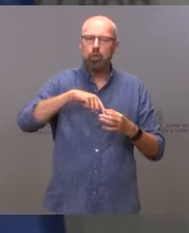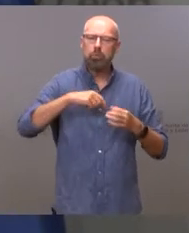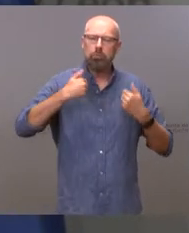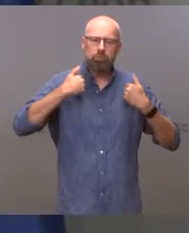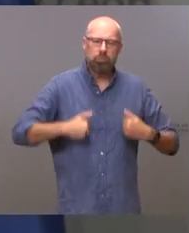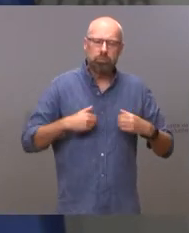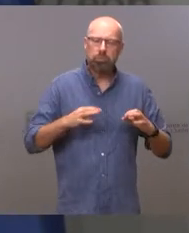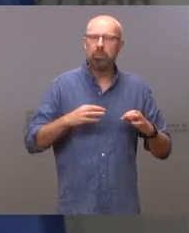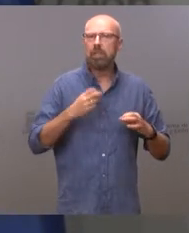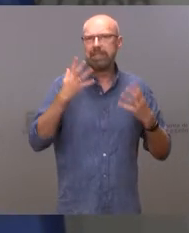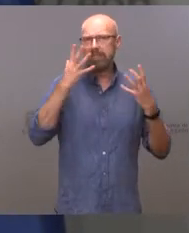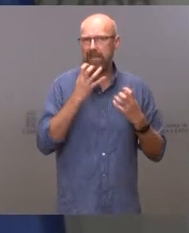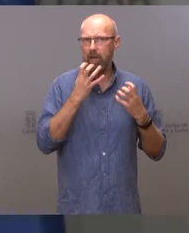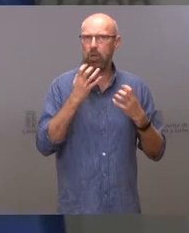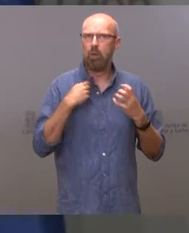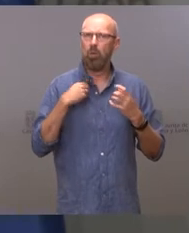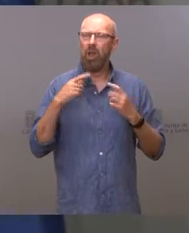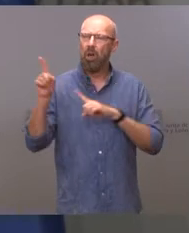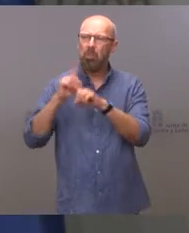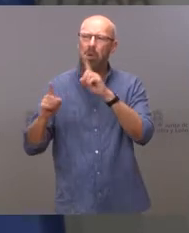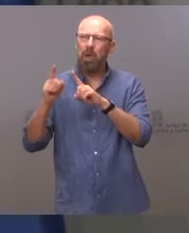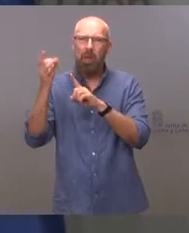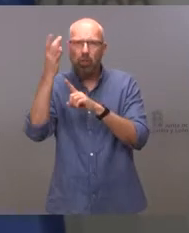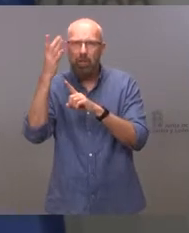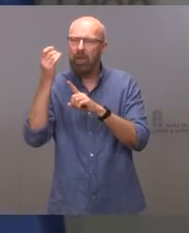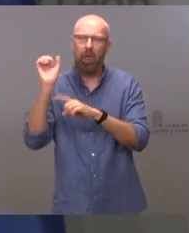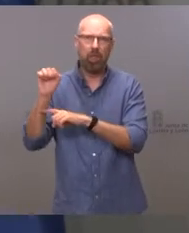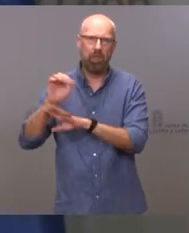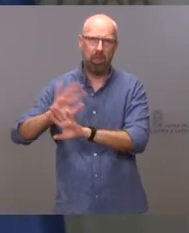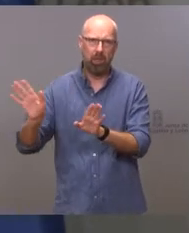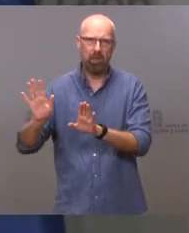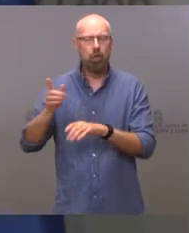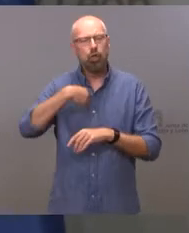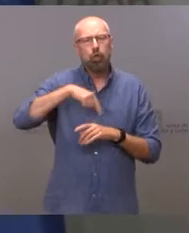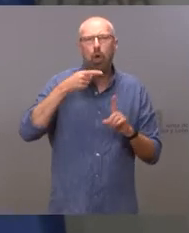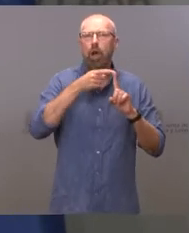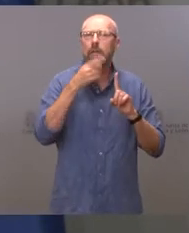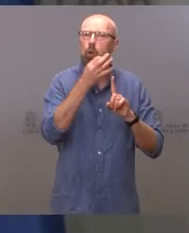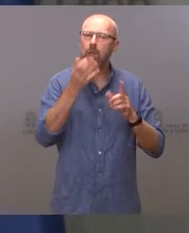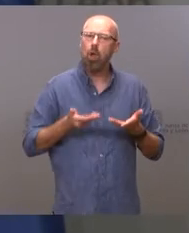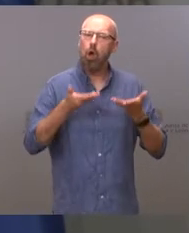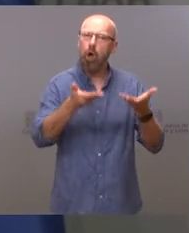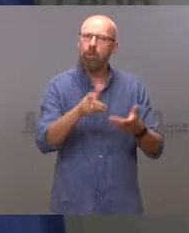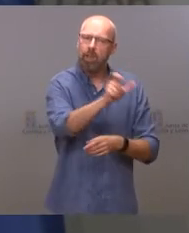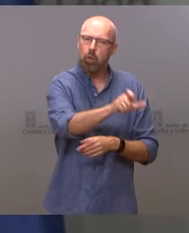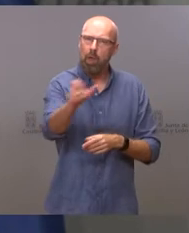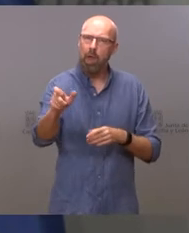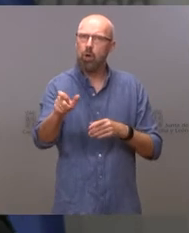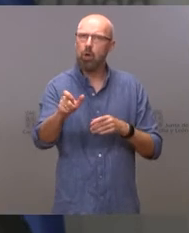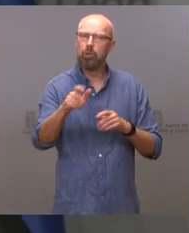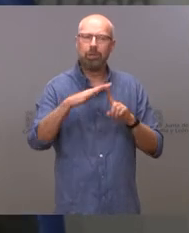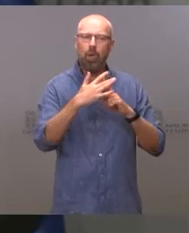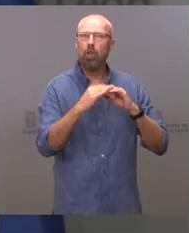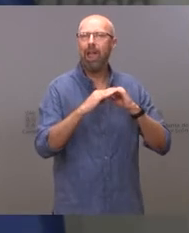evita el conflicto innecesario y que lo que pretendemos es dar a nuestros ciudadanos estabilidad y